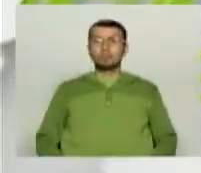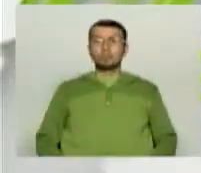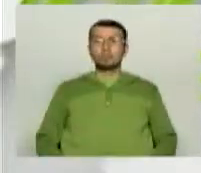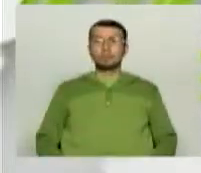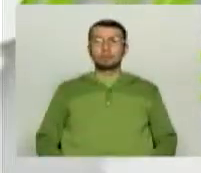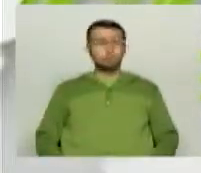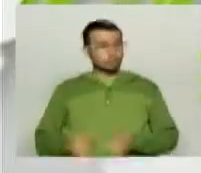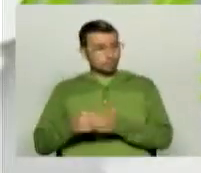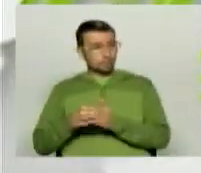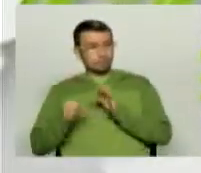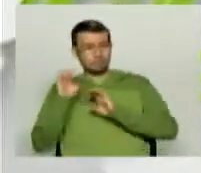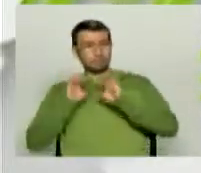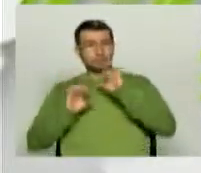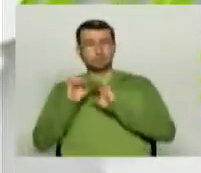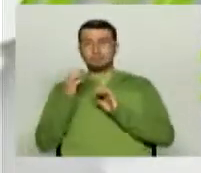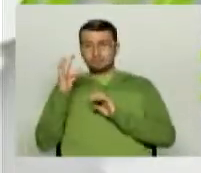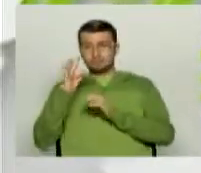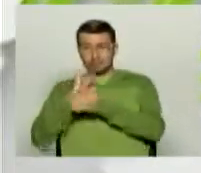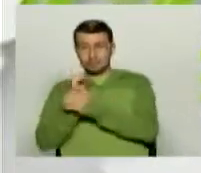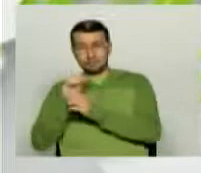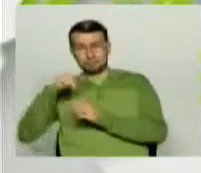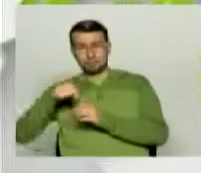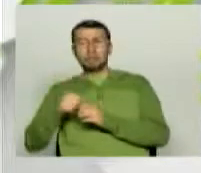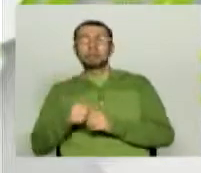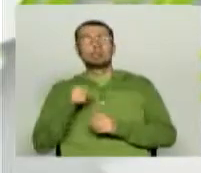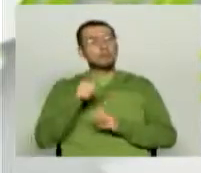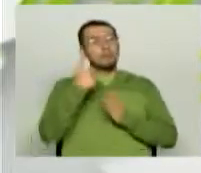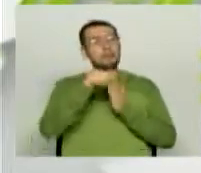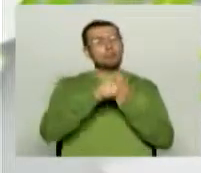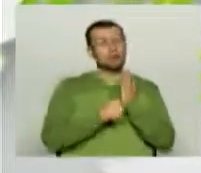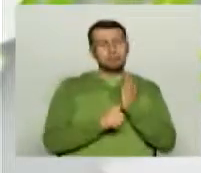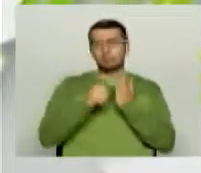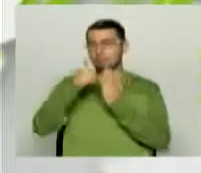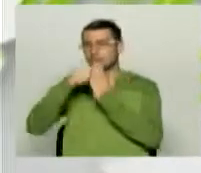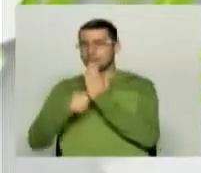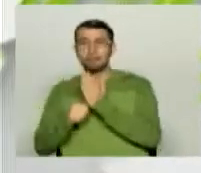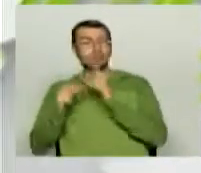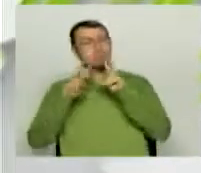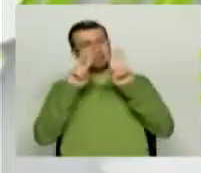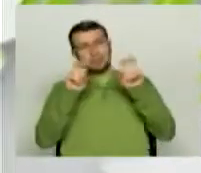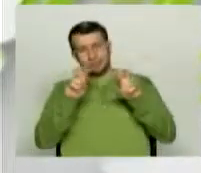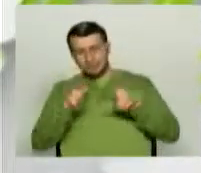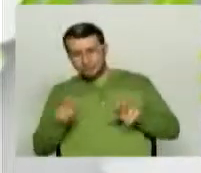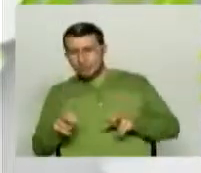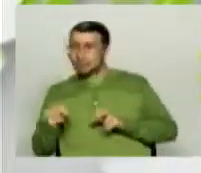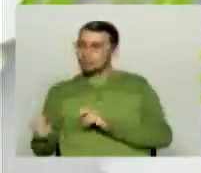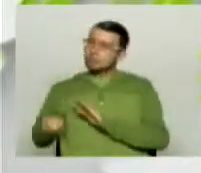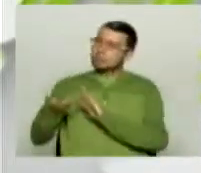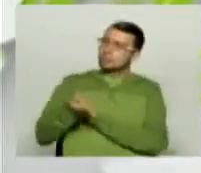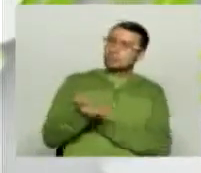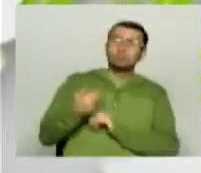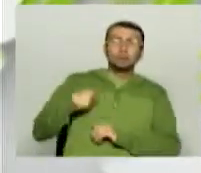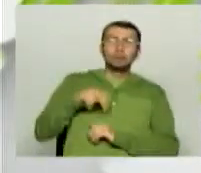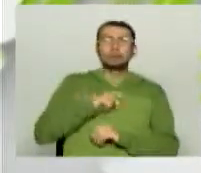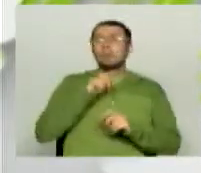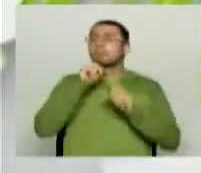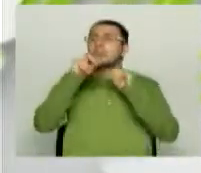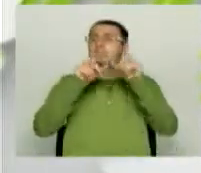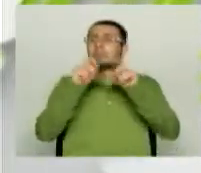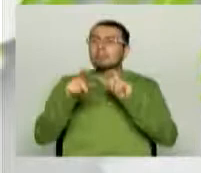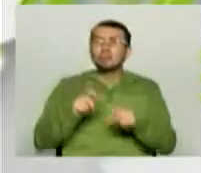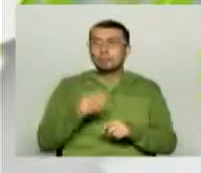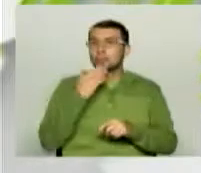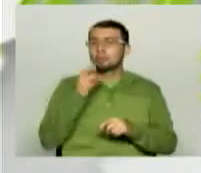Defensoría del Televidente de este canal pues agenda los programas que vamos, los temas en los programas que vamos a emitir, pues hacemos un sondeíto en nuestras redes